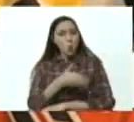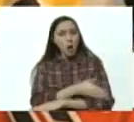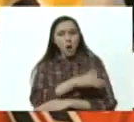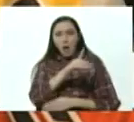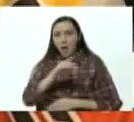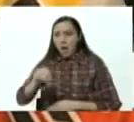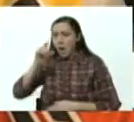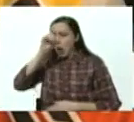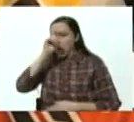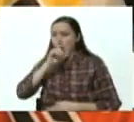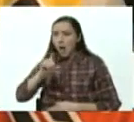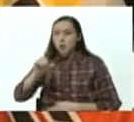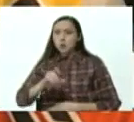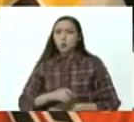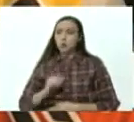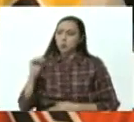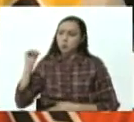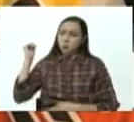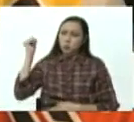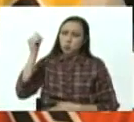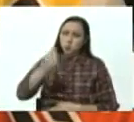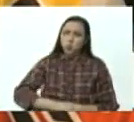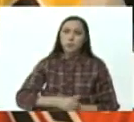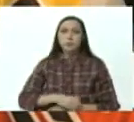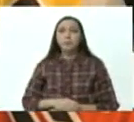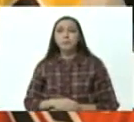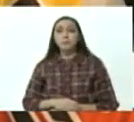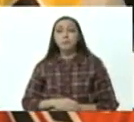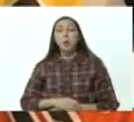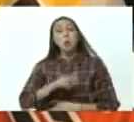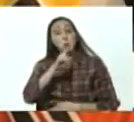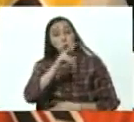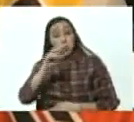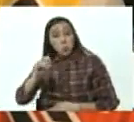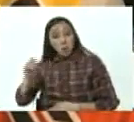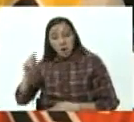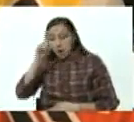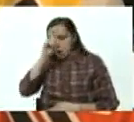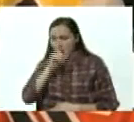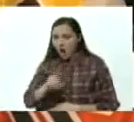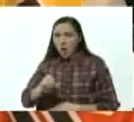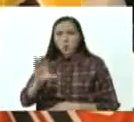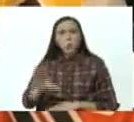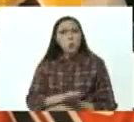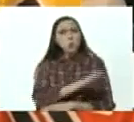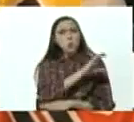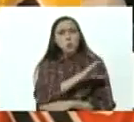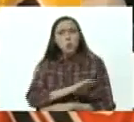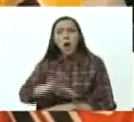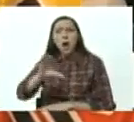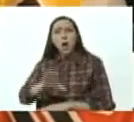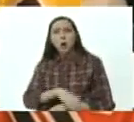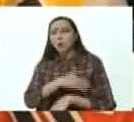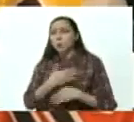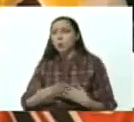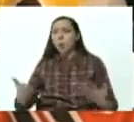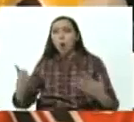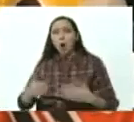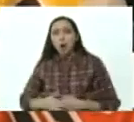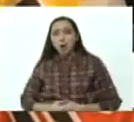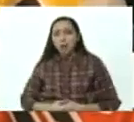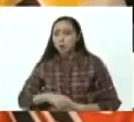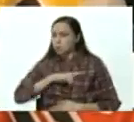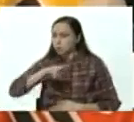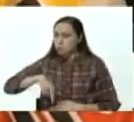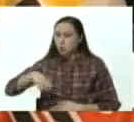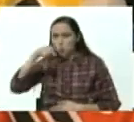pero hace 200 años era la canción que coreábamos y cantábamos